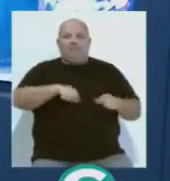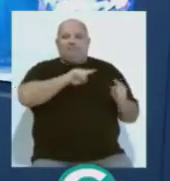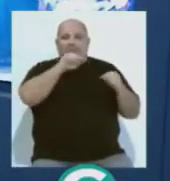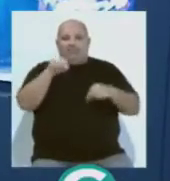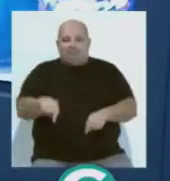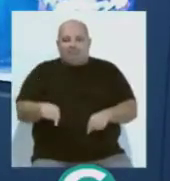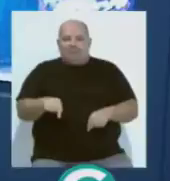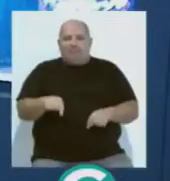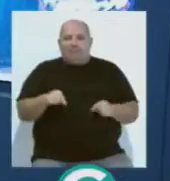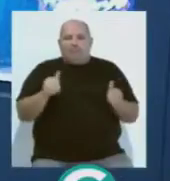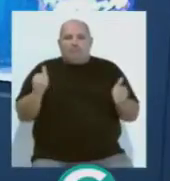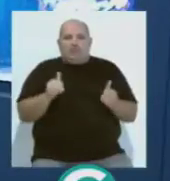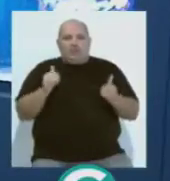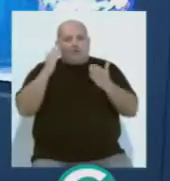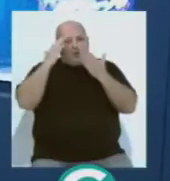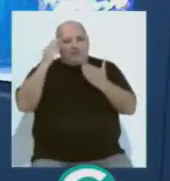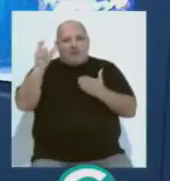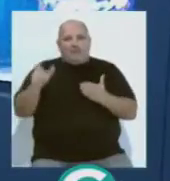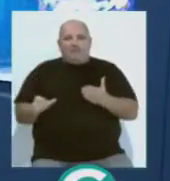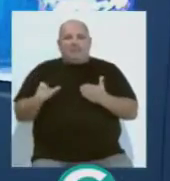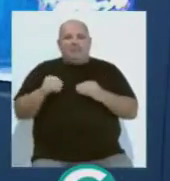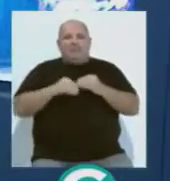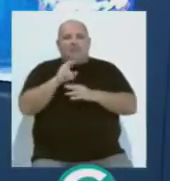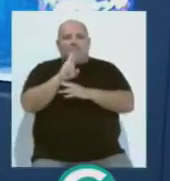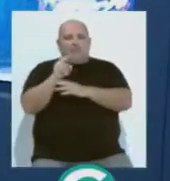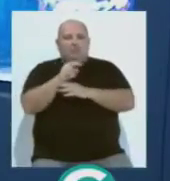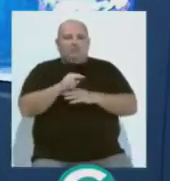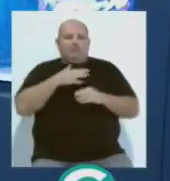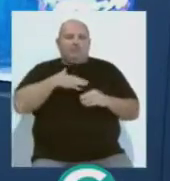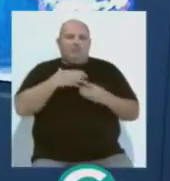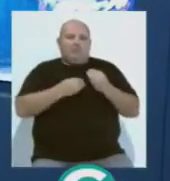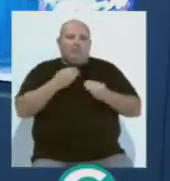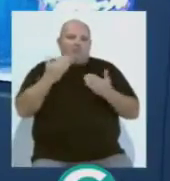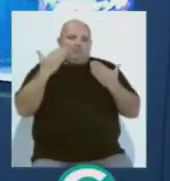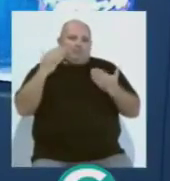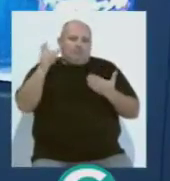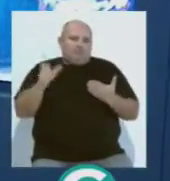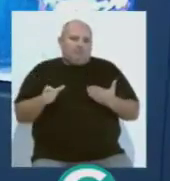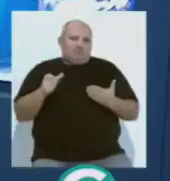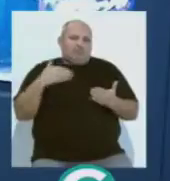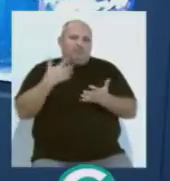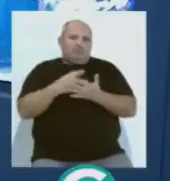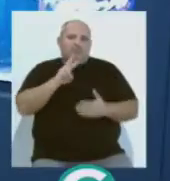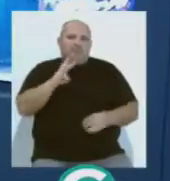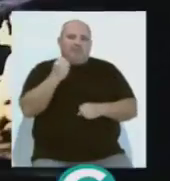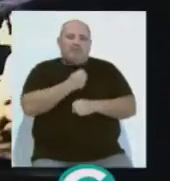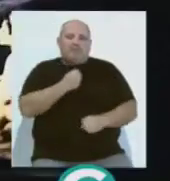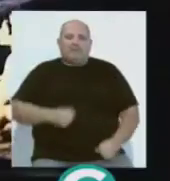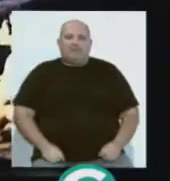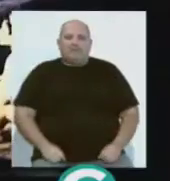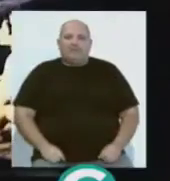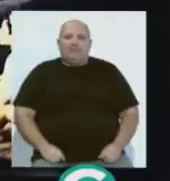quien hace un pequeño homenaje acogiendo esta muestra Murillo Excelentísimo hasta el 23 de diciembre.